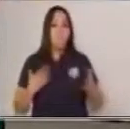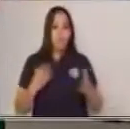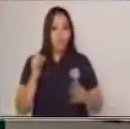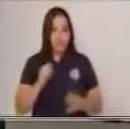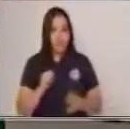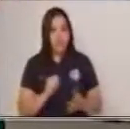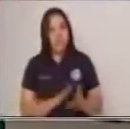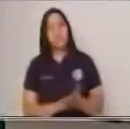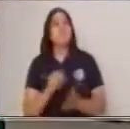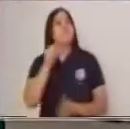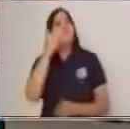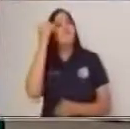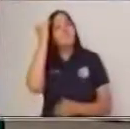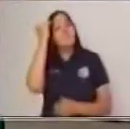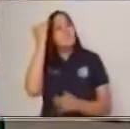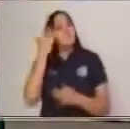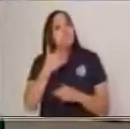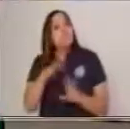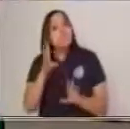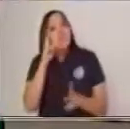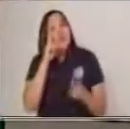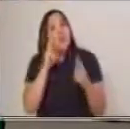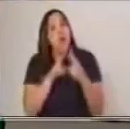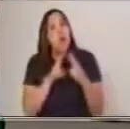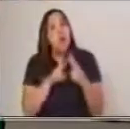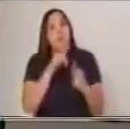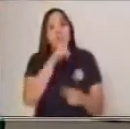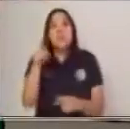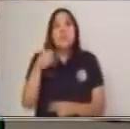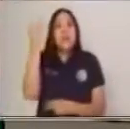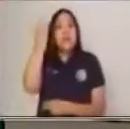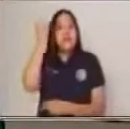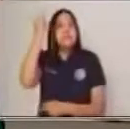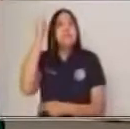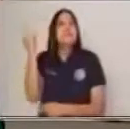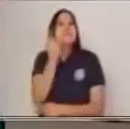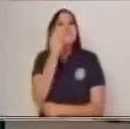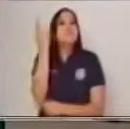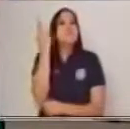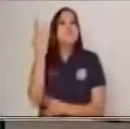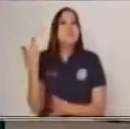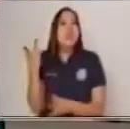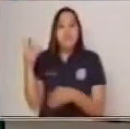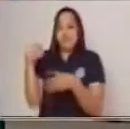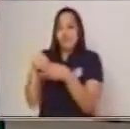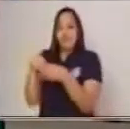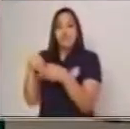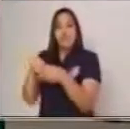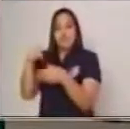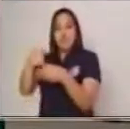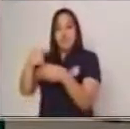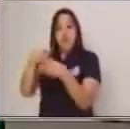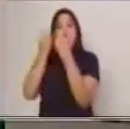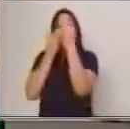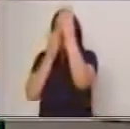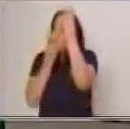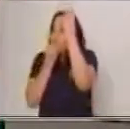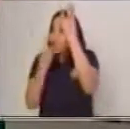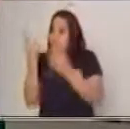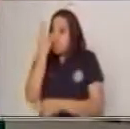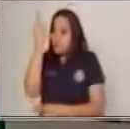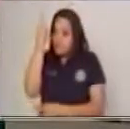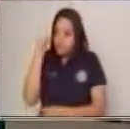entonces esto, vamos a conocer que también esta idea principal va a contener una información fundamental.